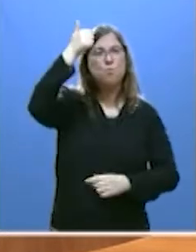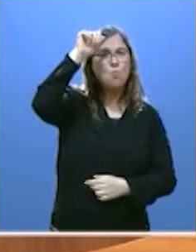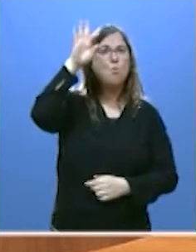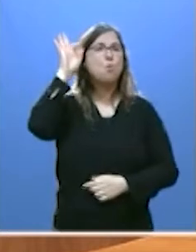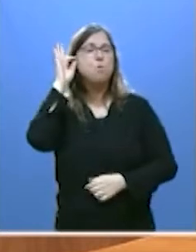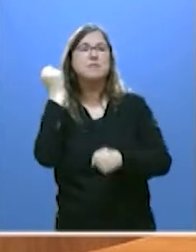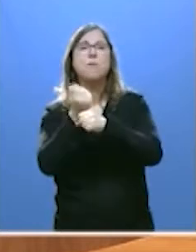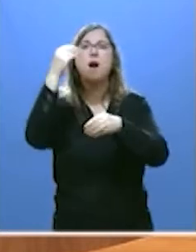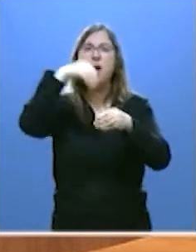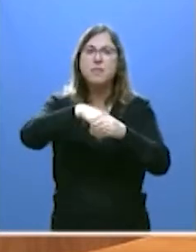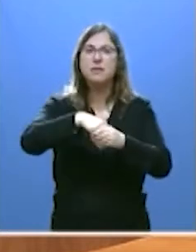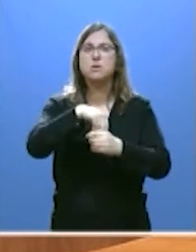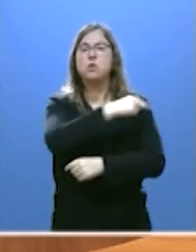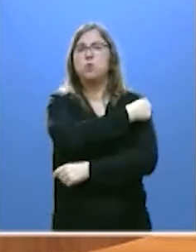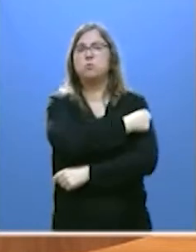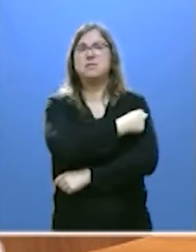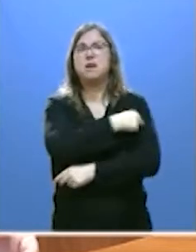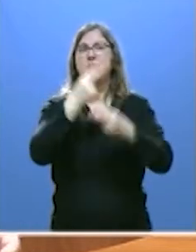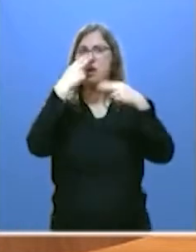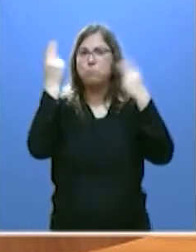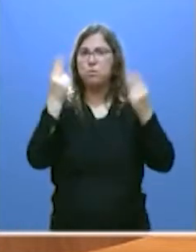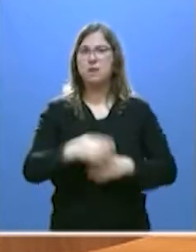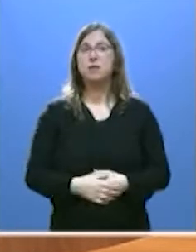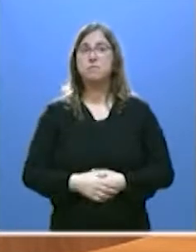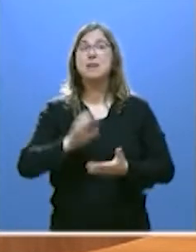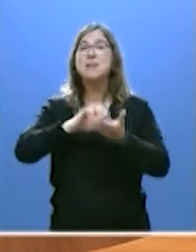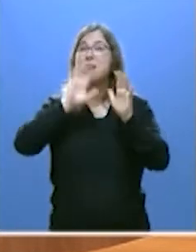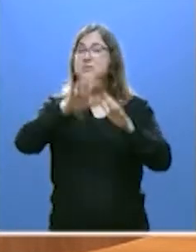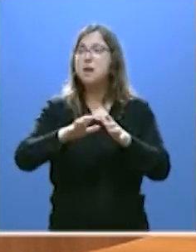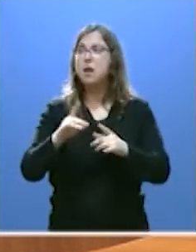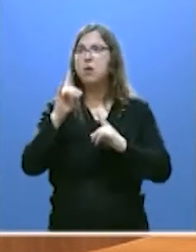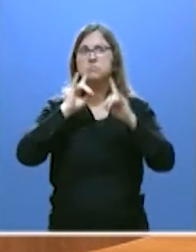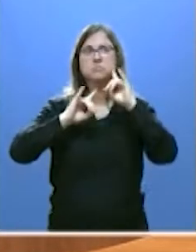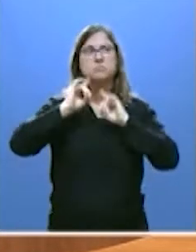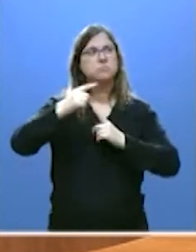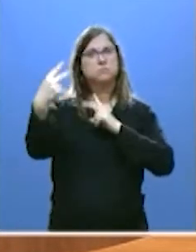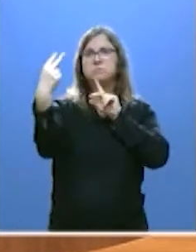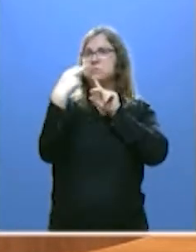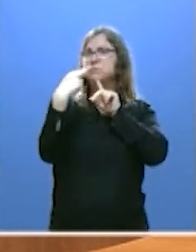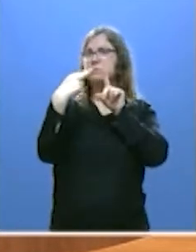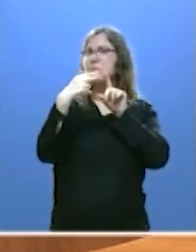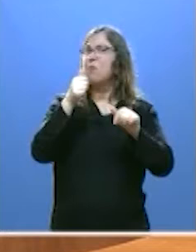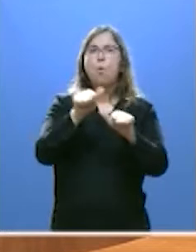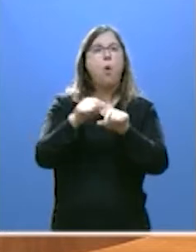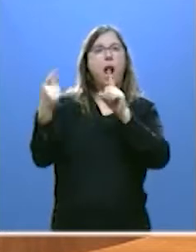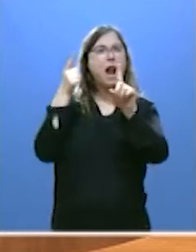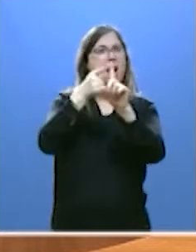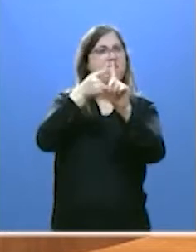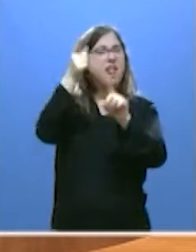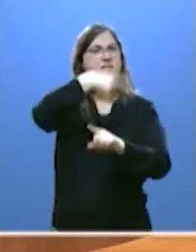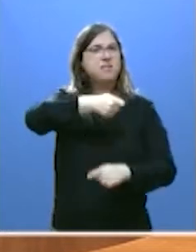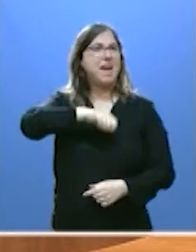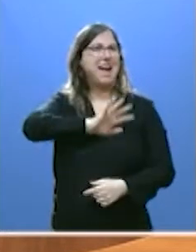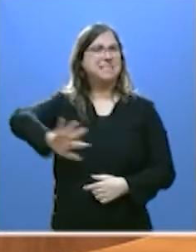trabajan en ella. La sanidad de Castilla y León es admirada por todas las personas de nuestro país.